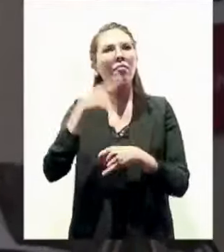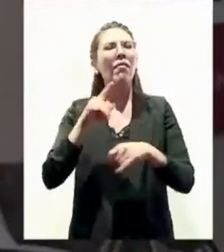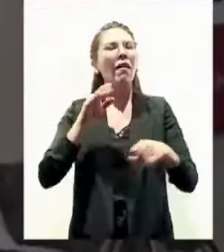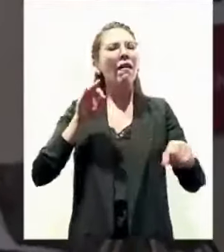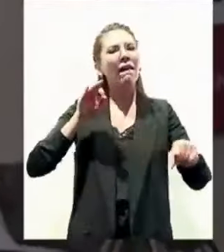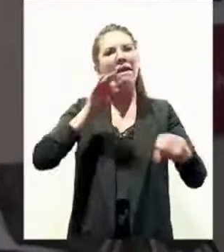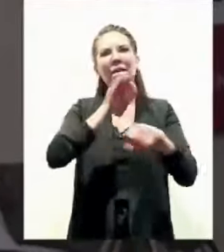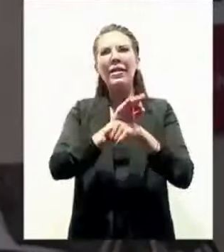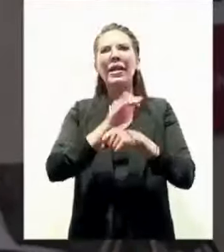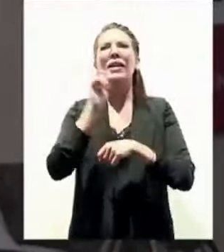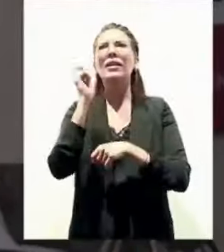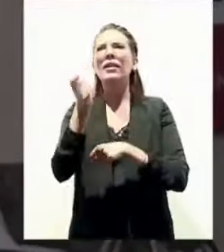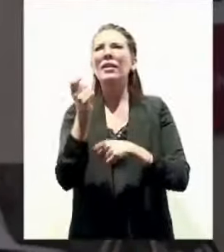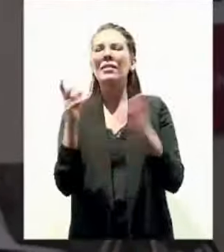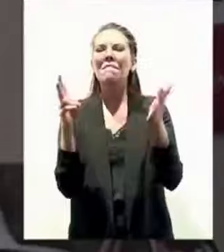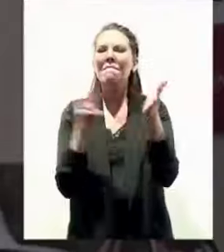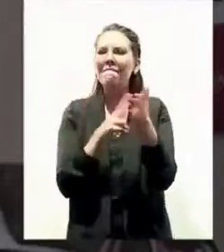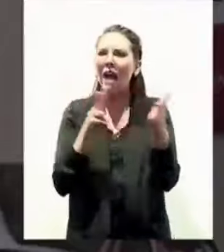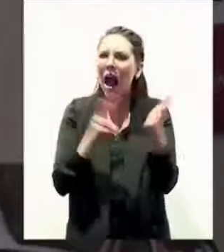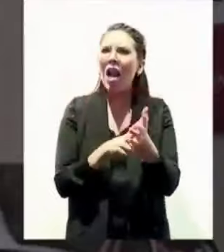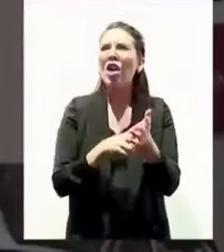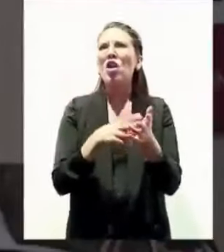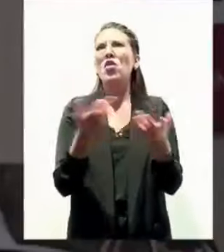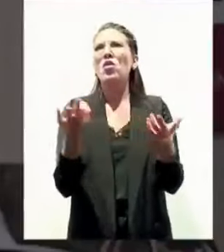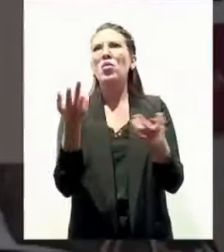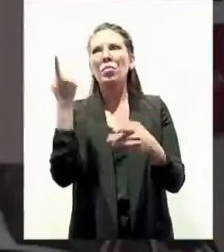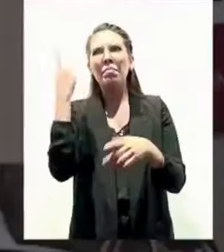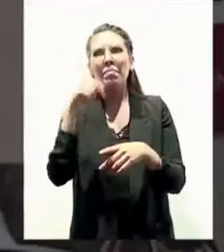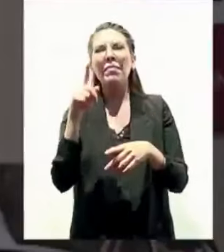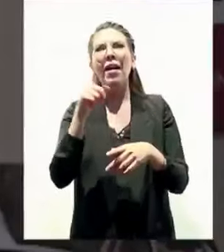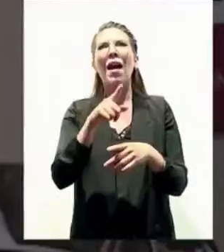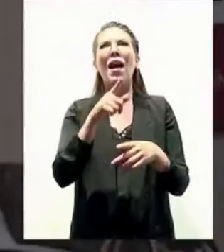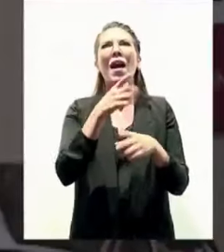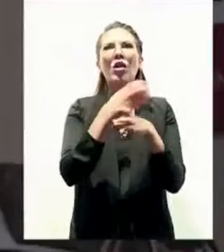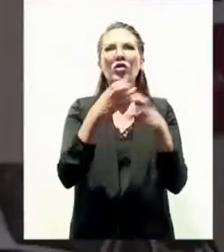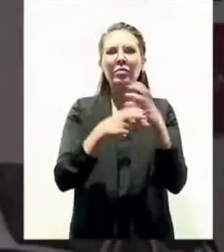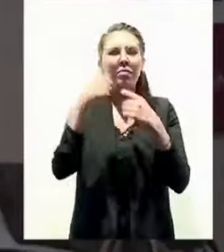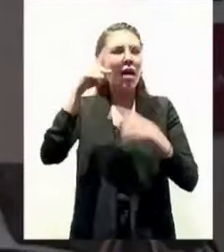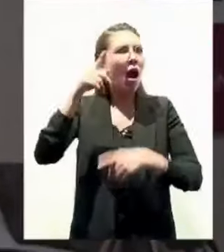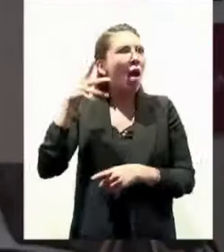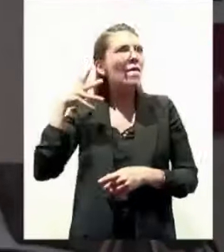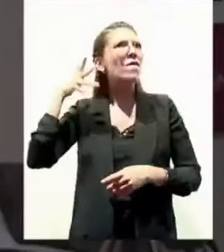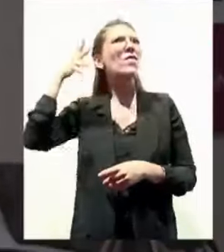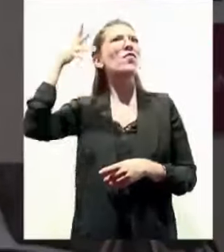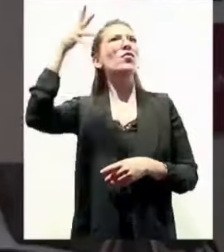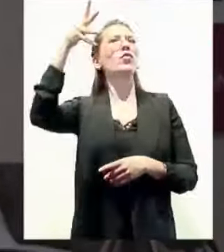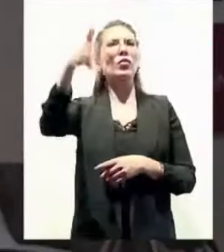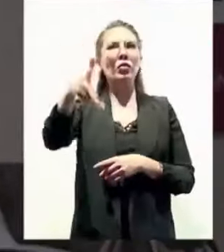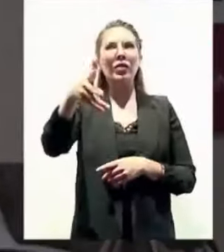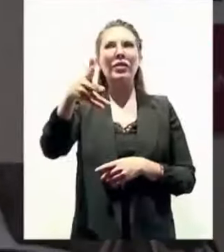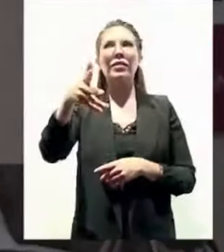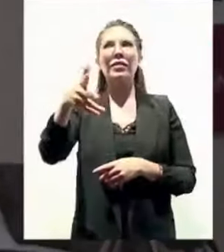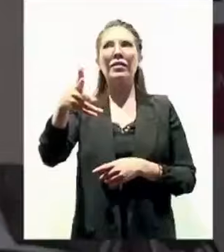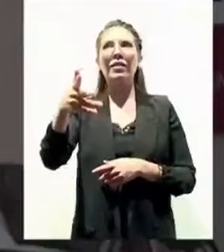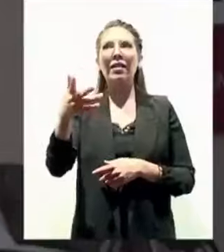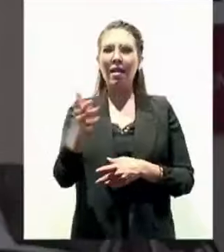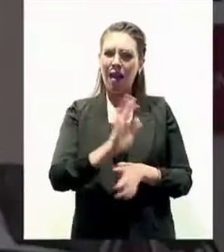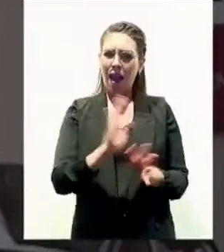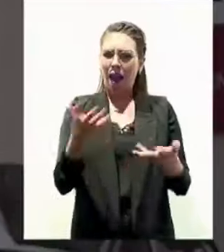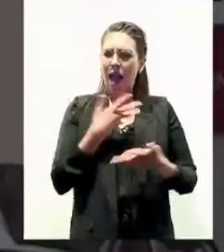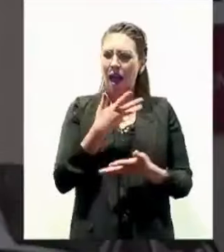nuestros valores, nuestras causas, es lo que nos convocó hoy Alejandro, para el futuro, para la siguiente generación, que ya está aquí.